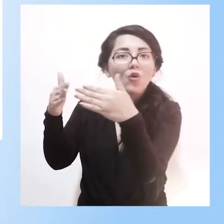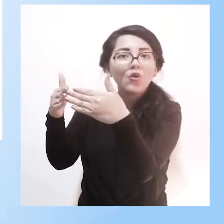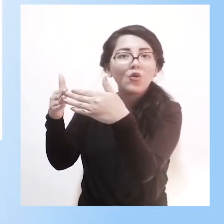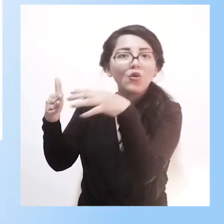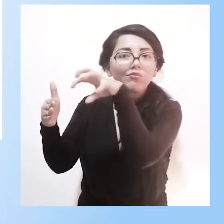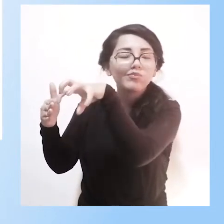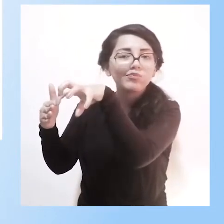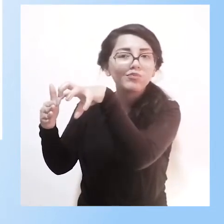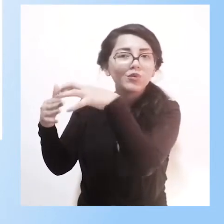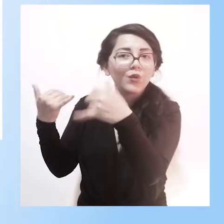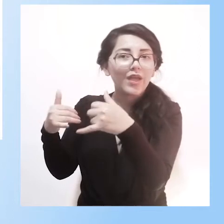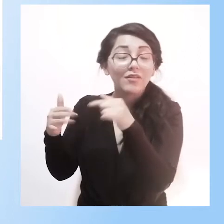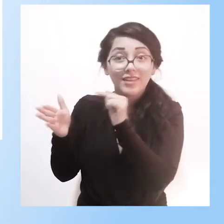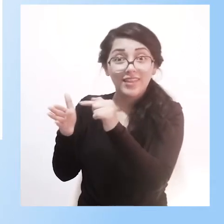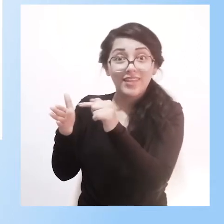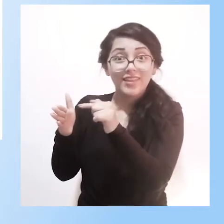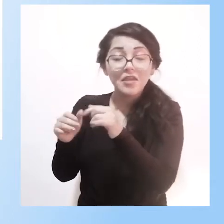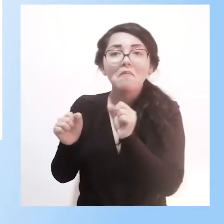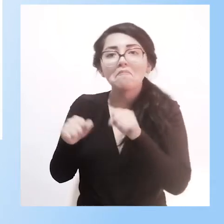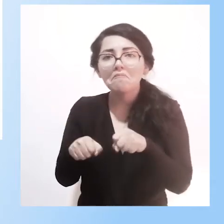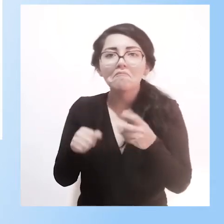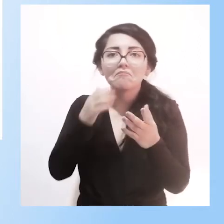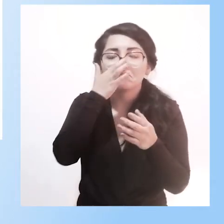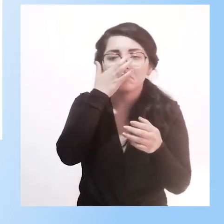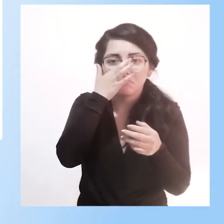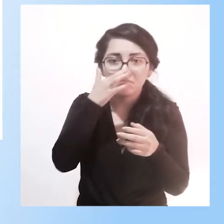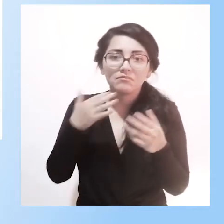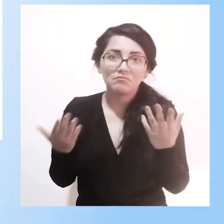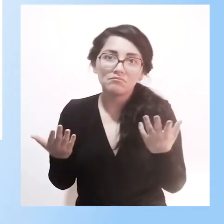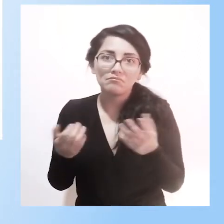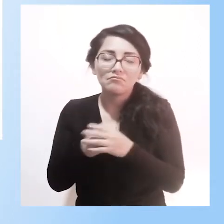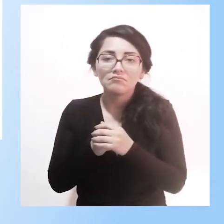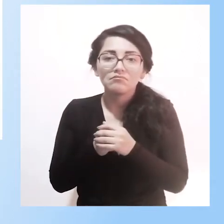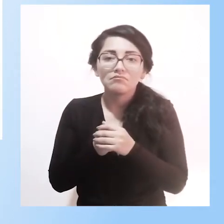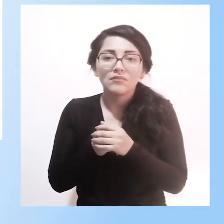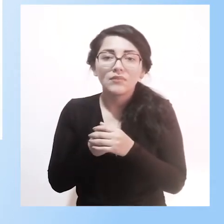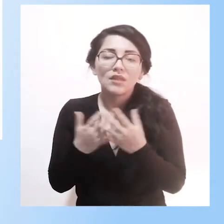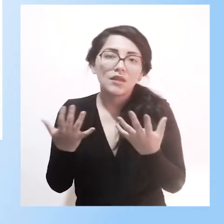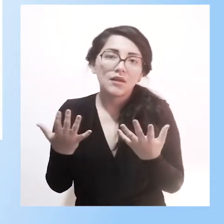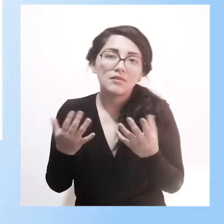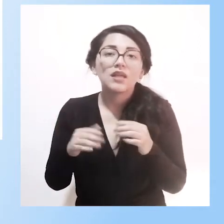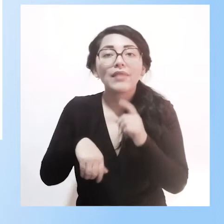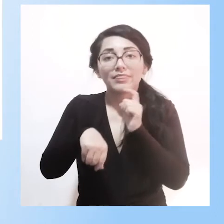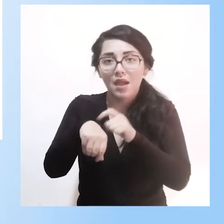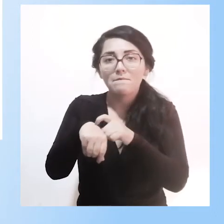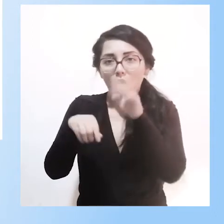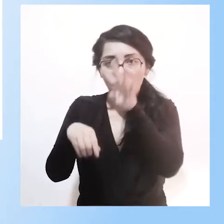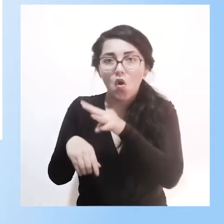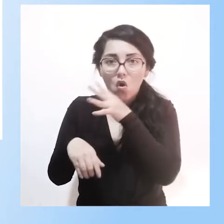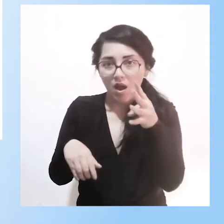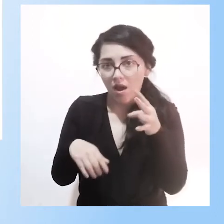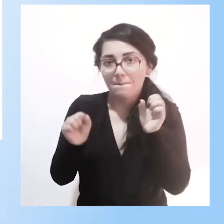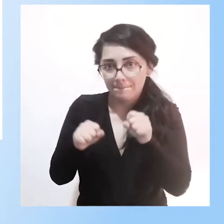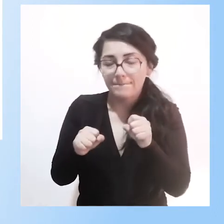Y ahí pueden concurrir o concurren programadamente el